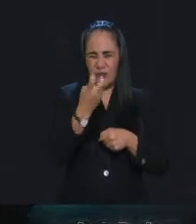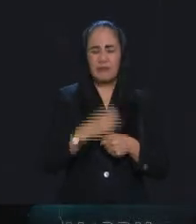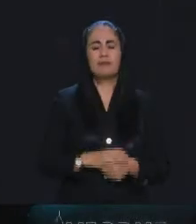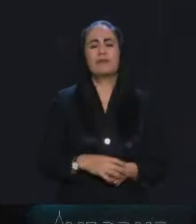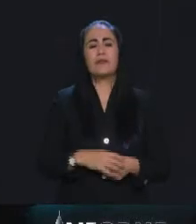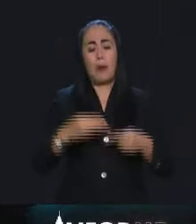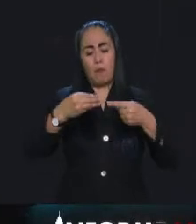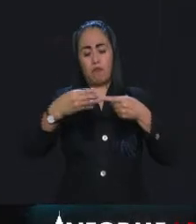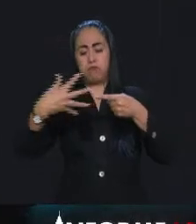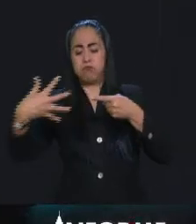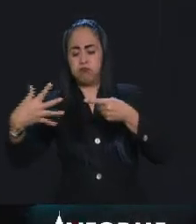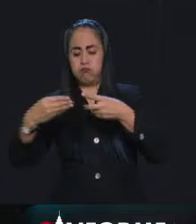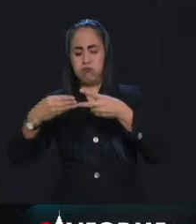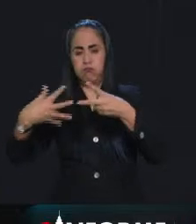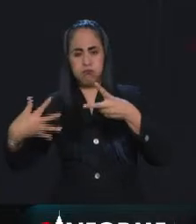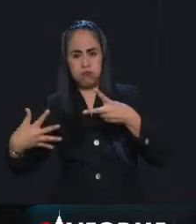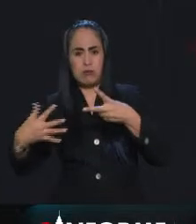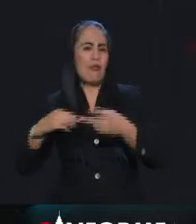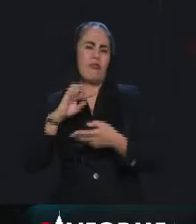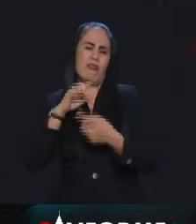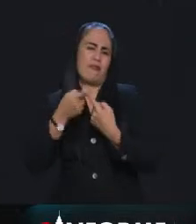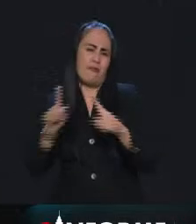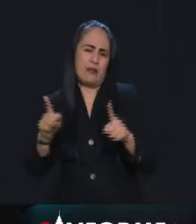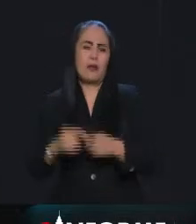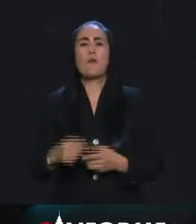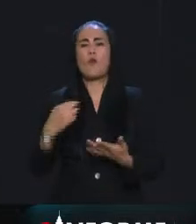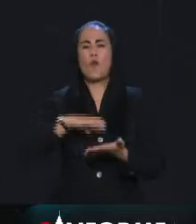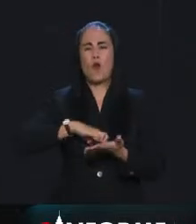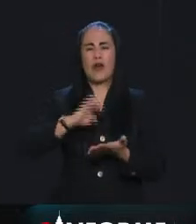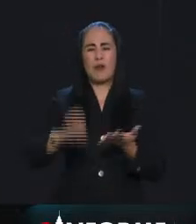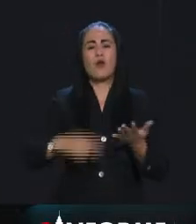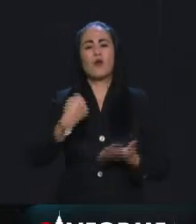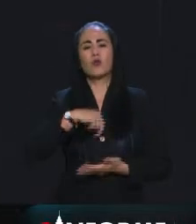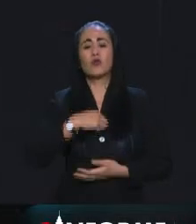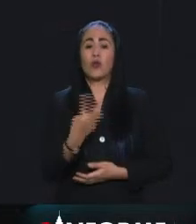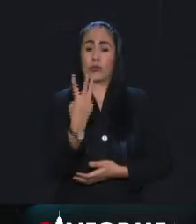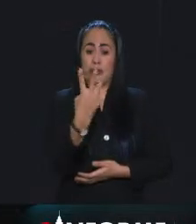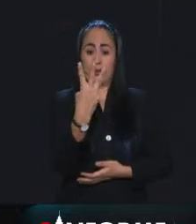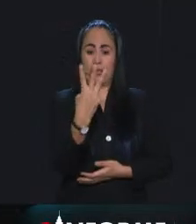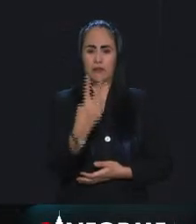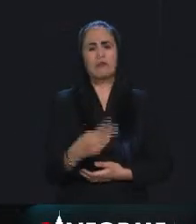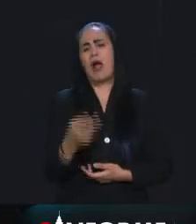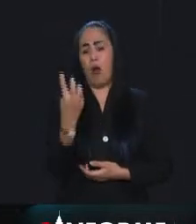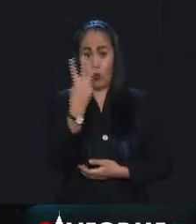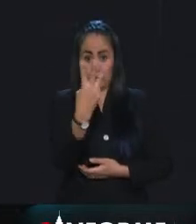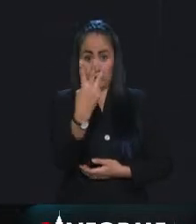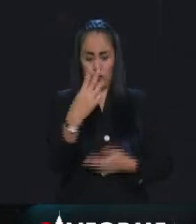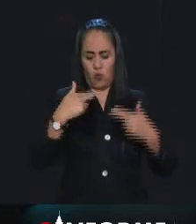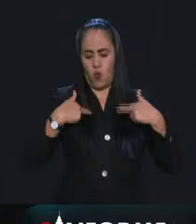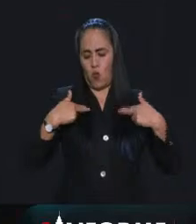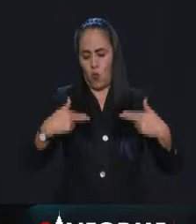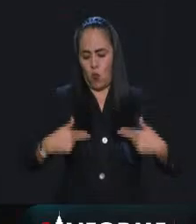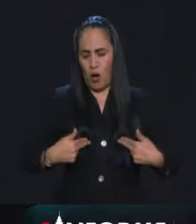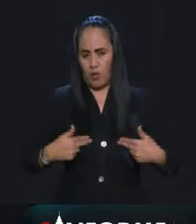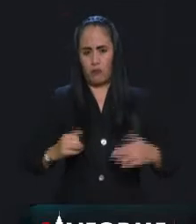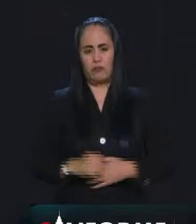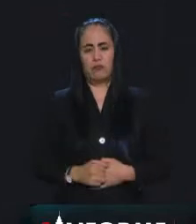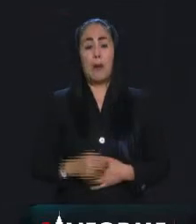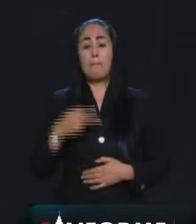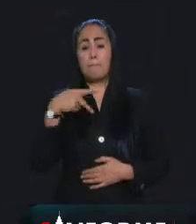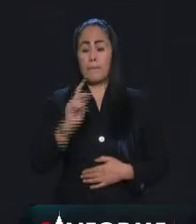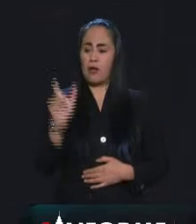variantes son diferentes presentaciones. Es como nosotros tres que estamos platicando. Los trece somos seres humanos, pero los tres tenemos una